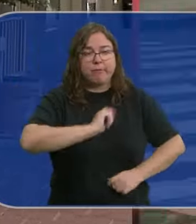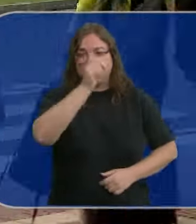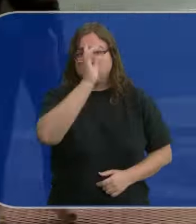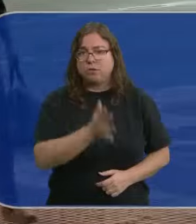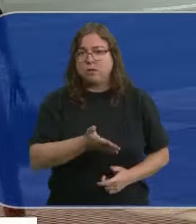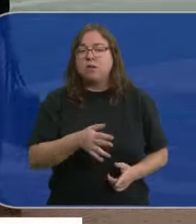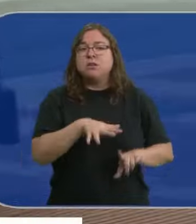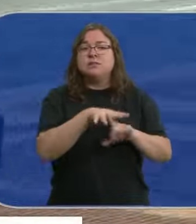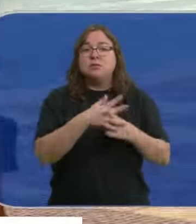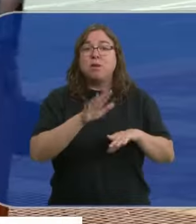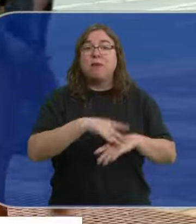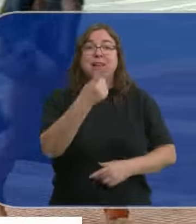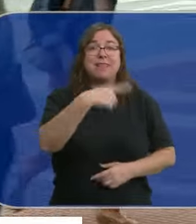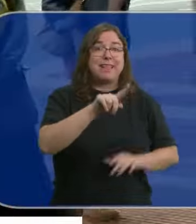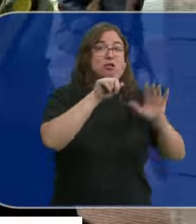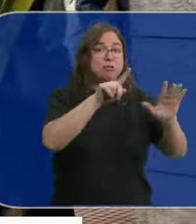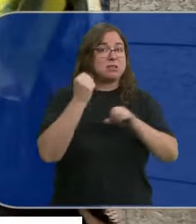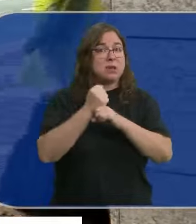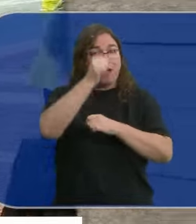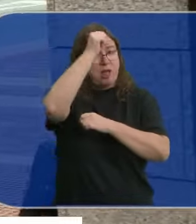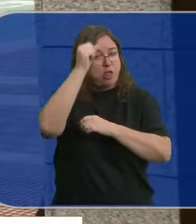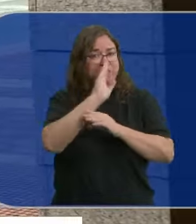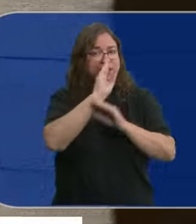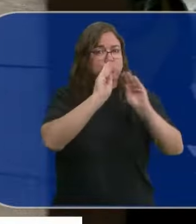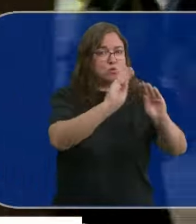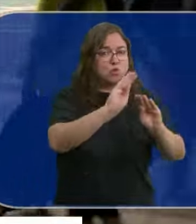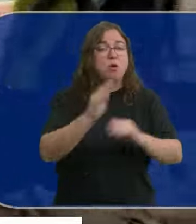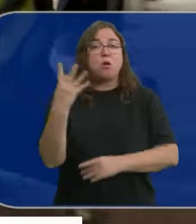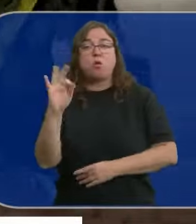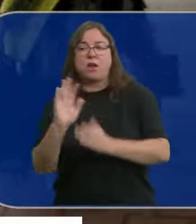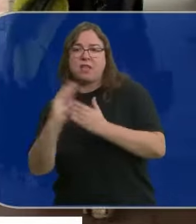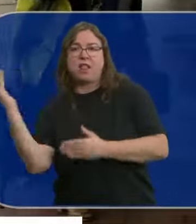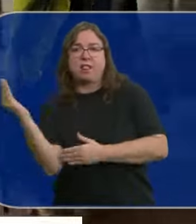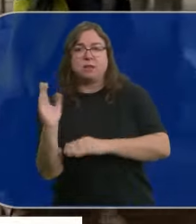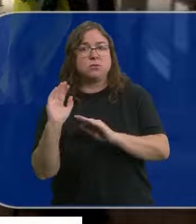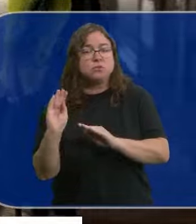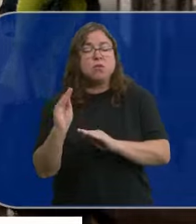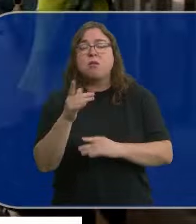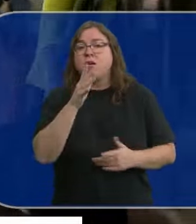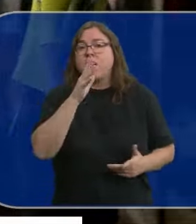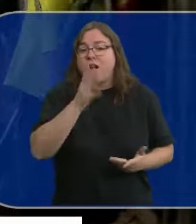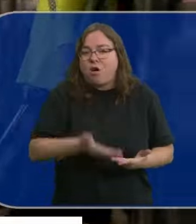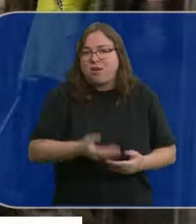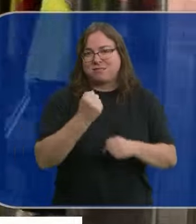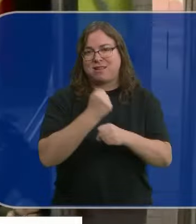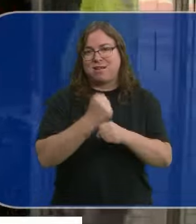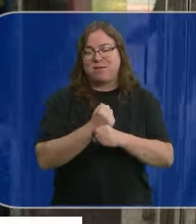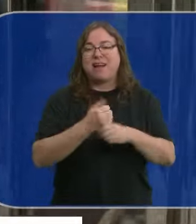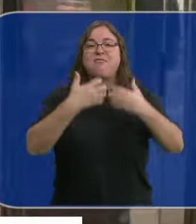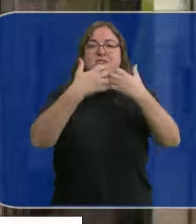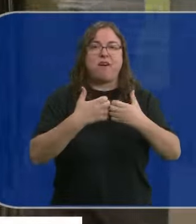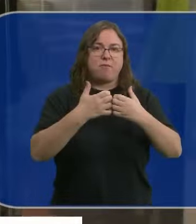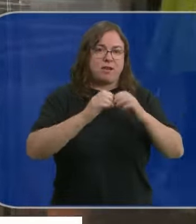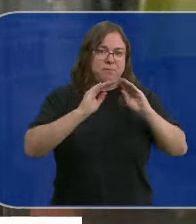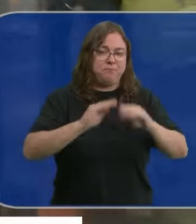saben qué contempla para los 166 trabajadores directos y 40 indirectos que a día de hoy trabajan para esta